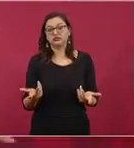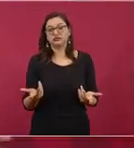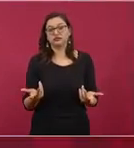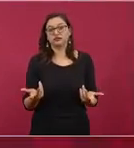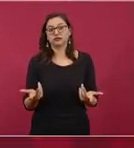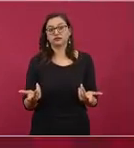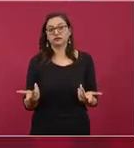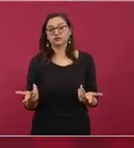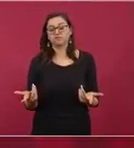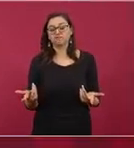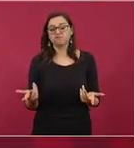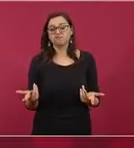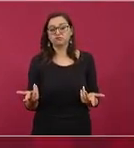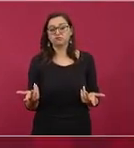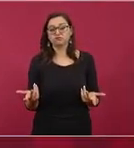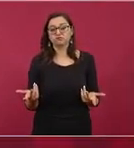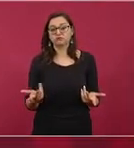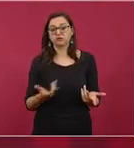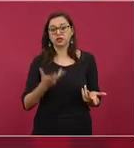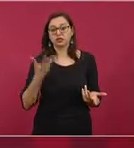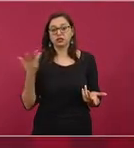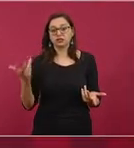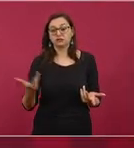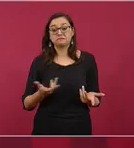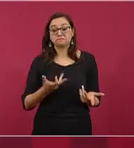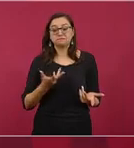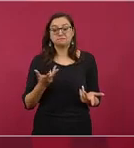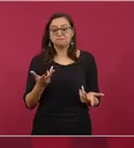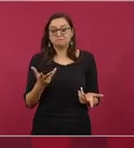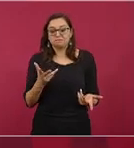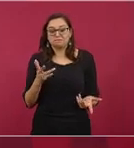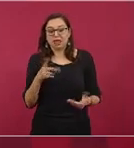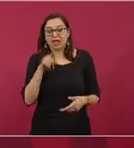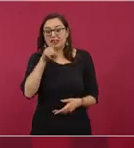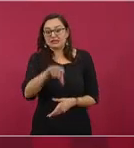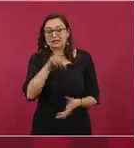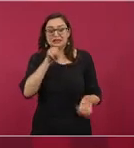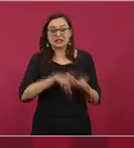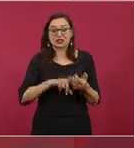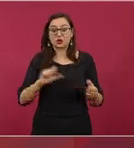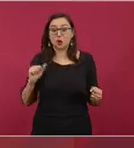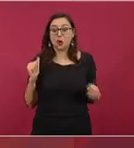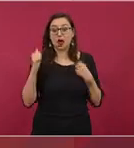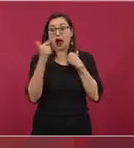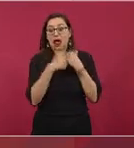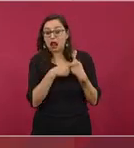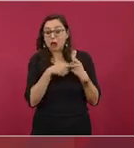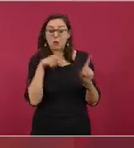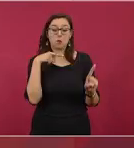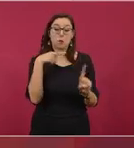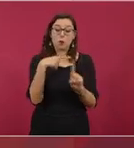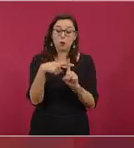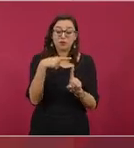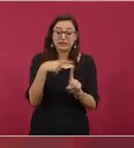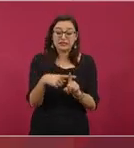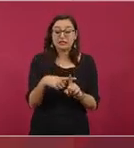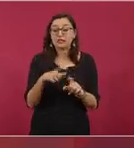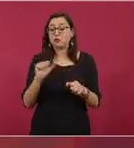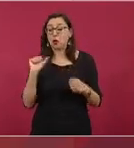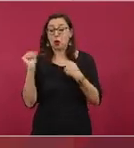este se puede esperar nada este